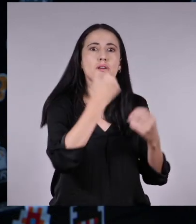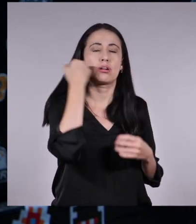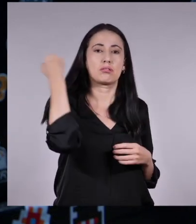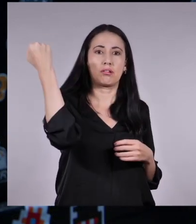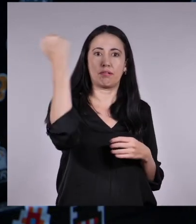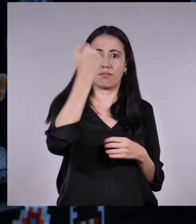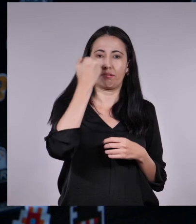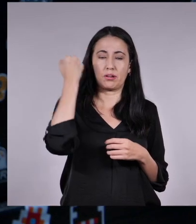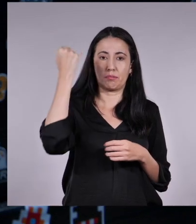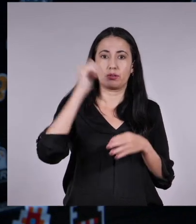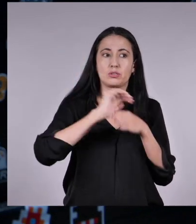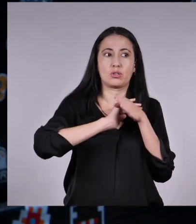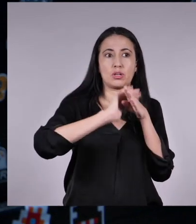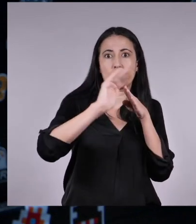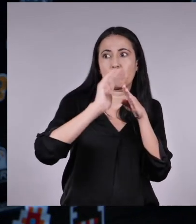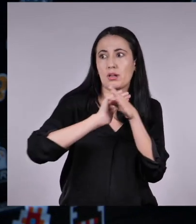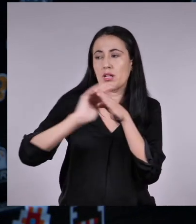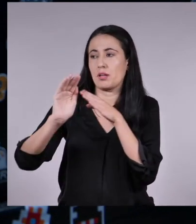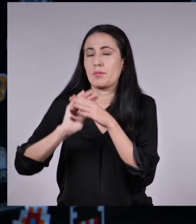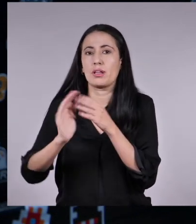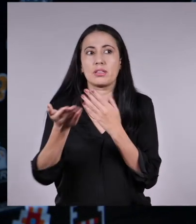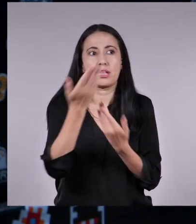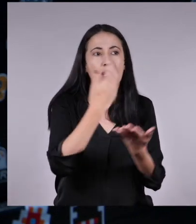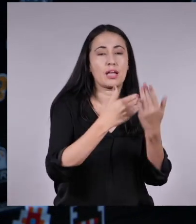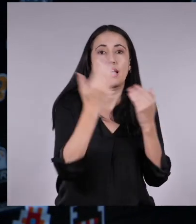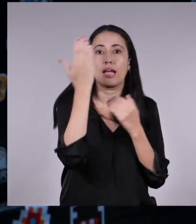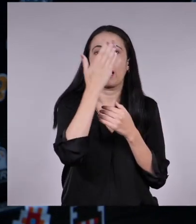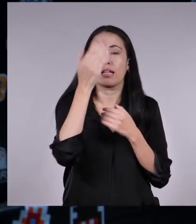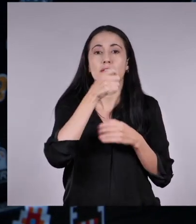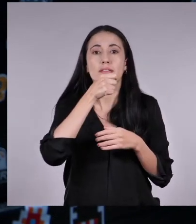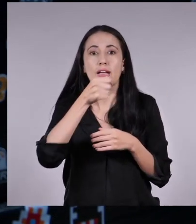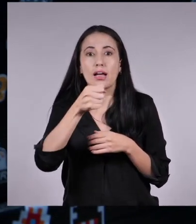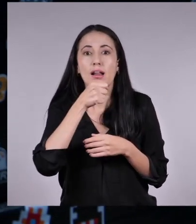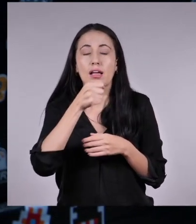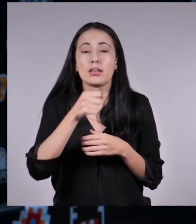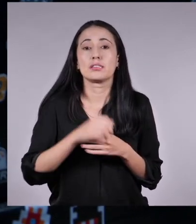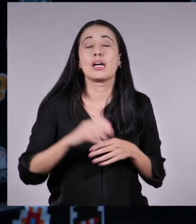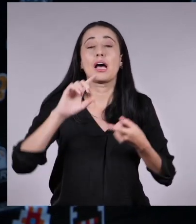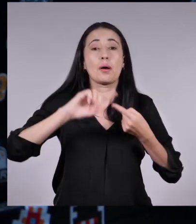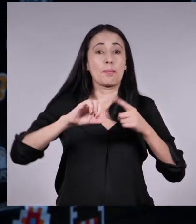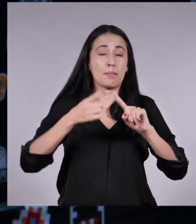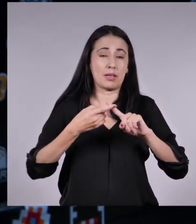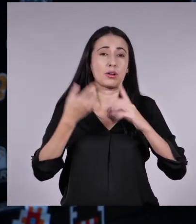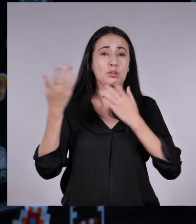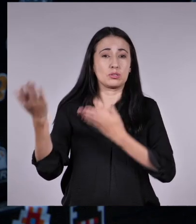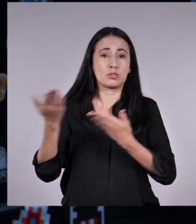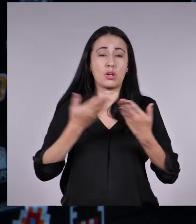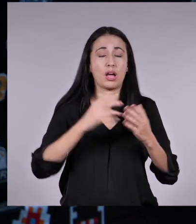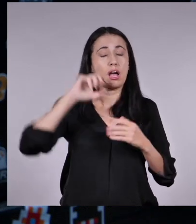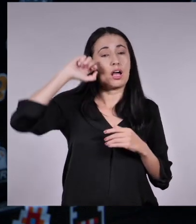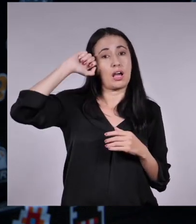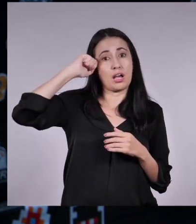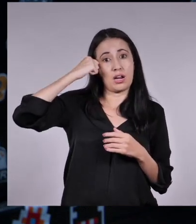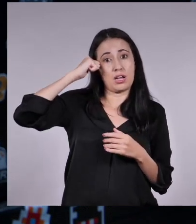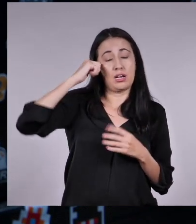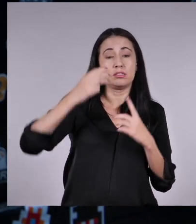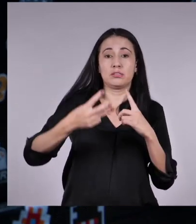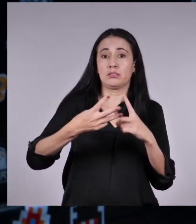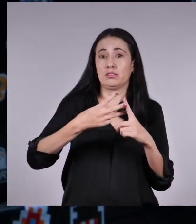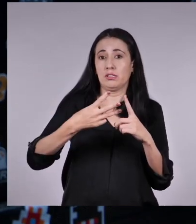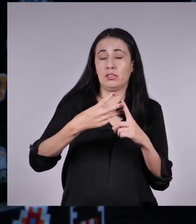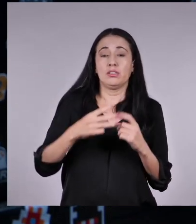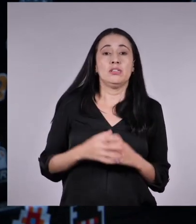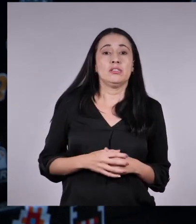inviten a hablar en la tele. Quizás muchos somos muy jóvenes en esta manada de amigos y amigas para recordar el mundo sin internet.